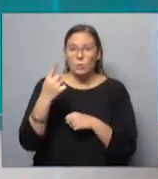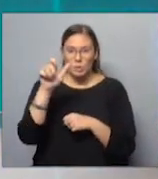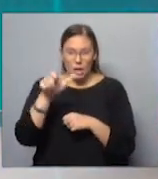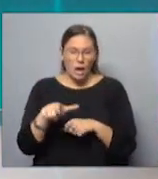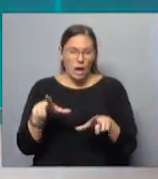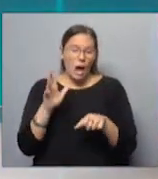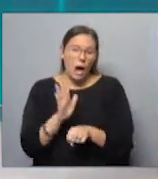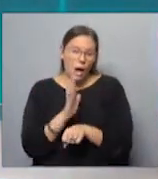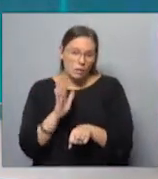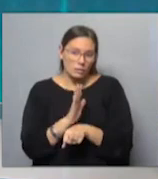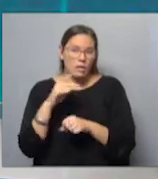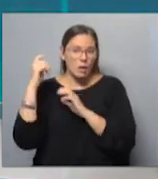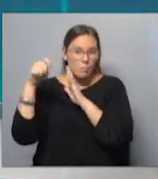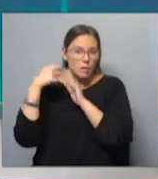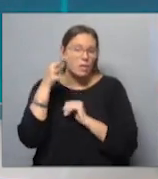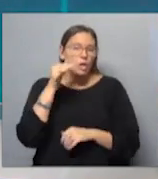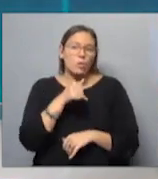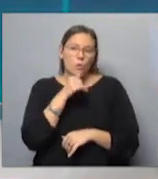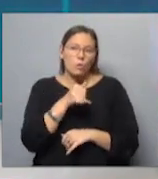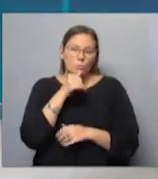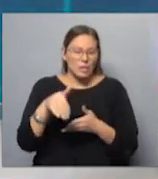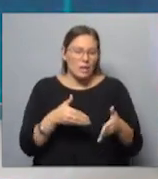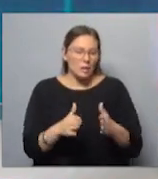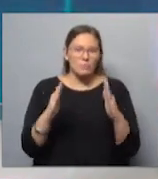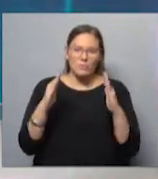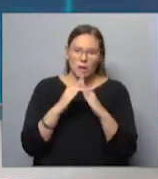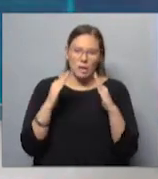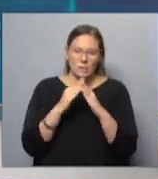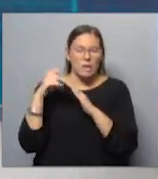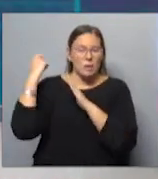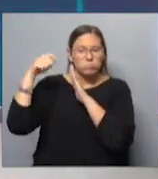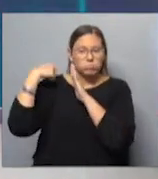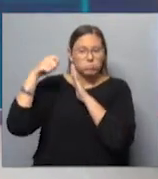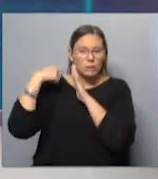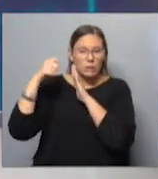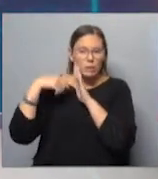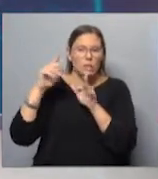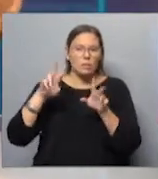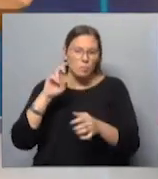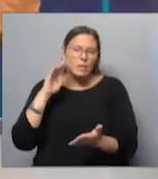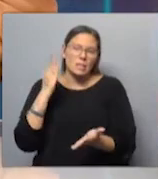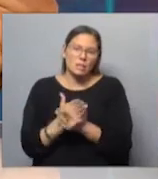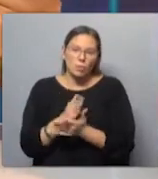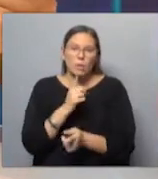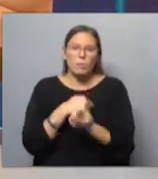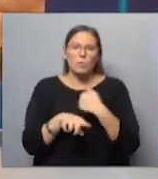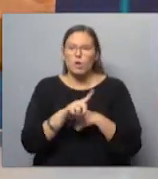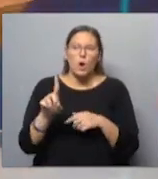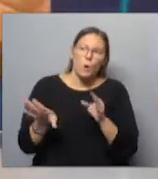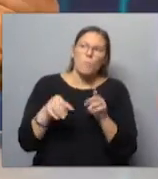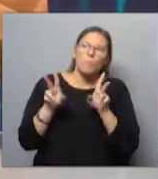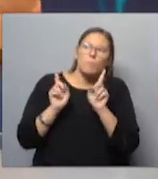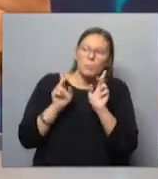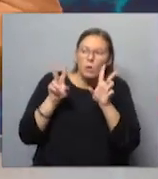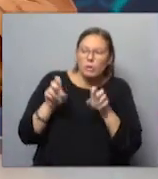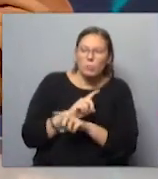las protagonistas de la peli documental Camino a Casa, que es una peli que tiene que ver con la dictadura, pero no es una peli más de la dictadura,